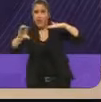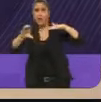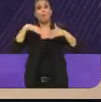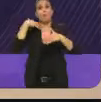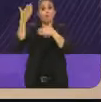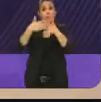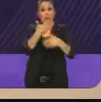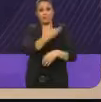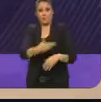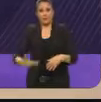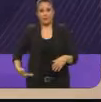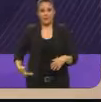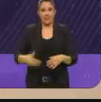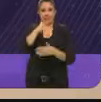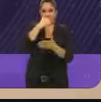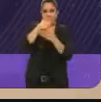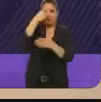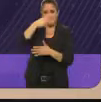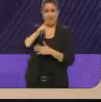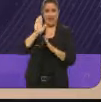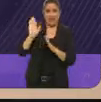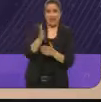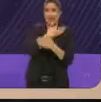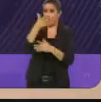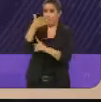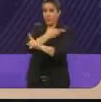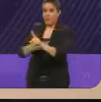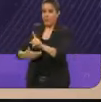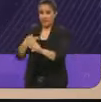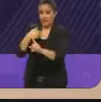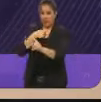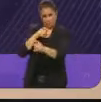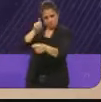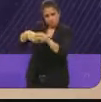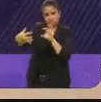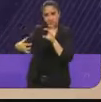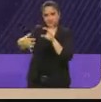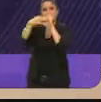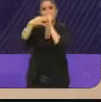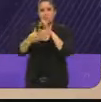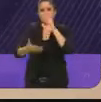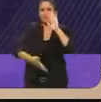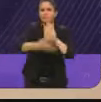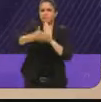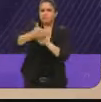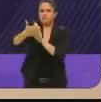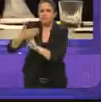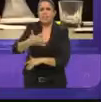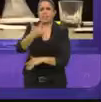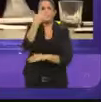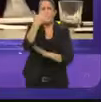presidenta de México Claudia Sheinbaum vamos a construir el cablebus en